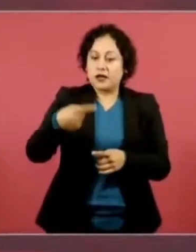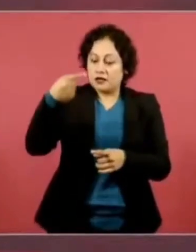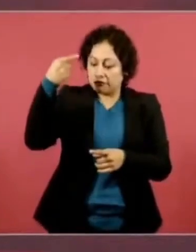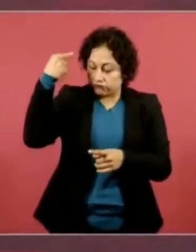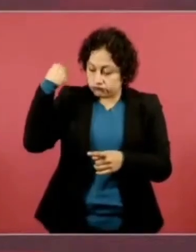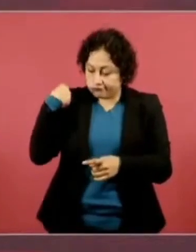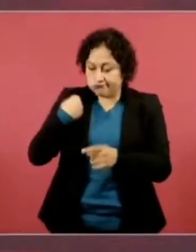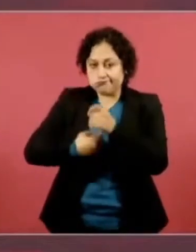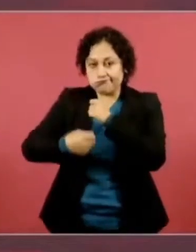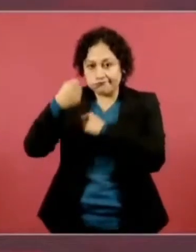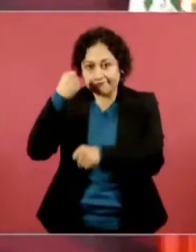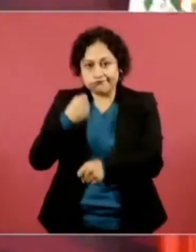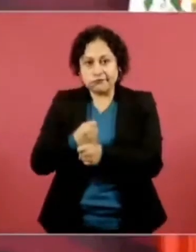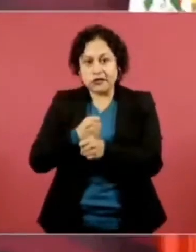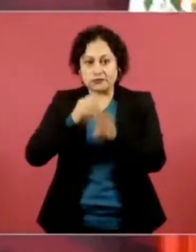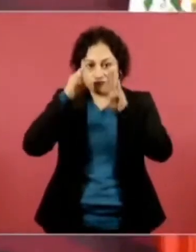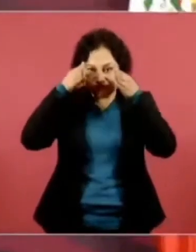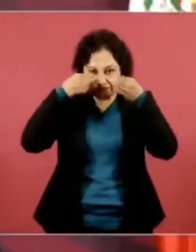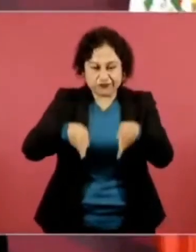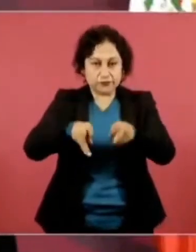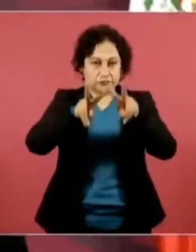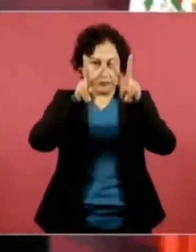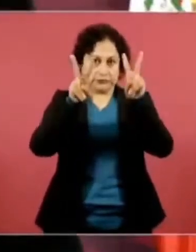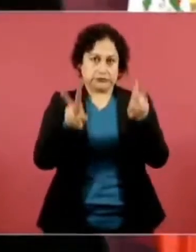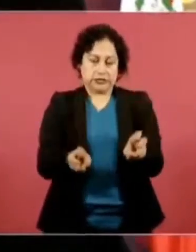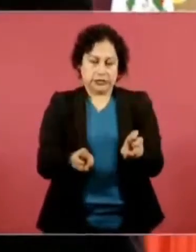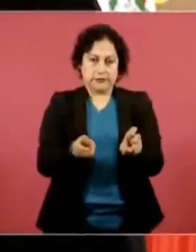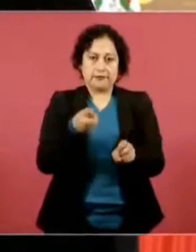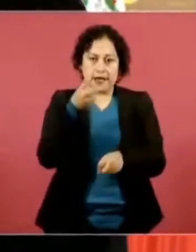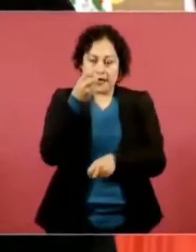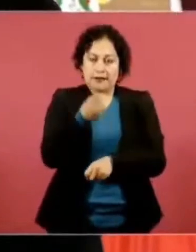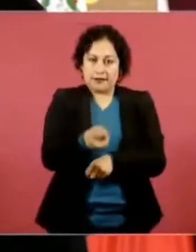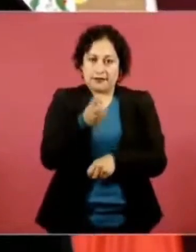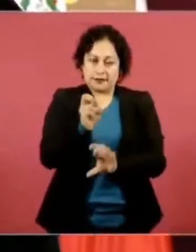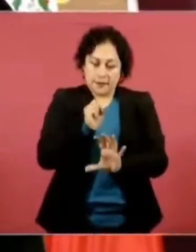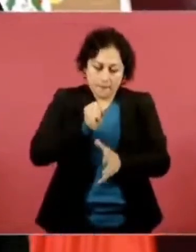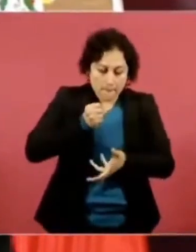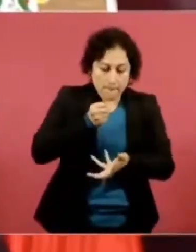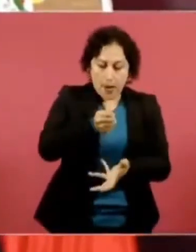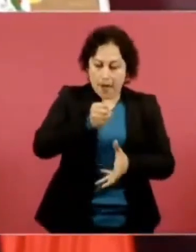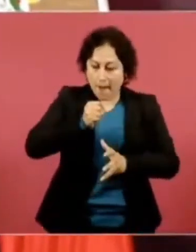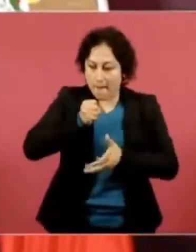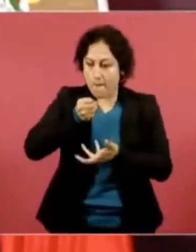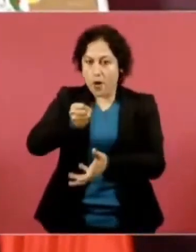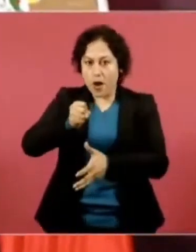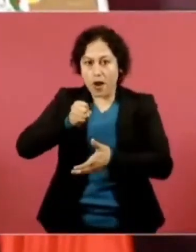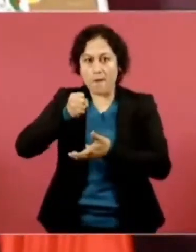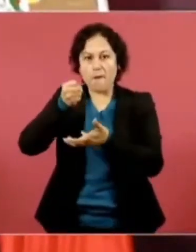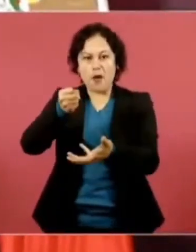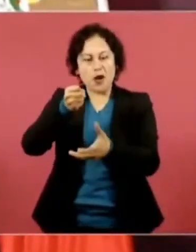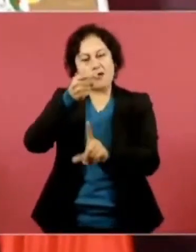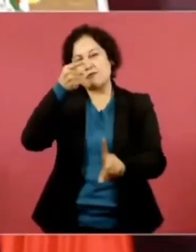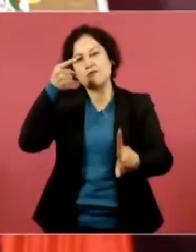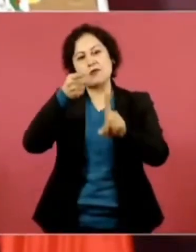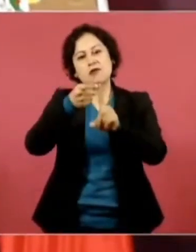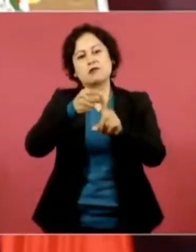en este propósito de garantizar el internet para todos.